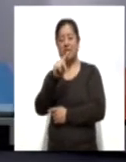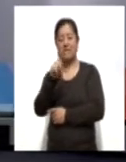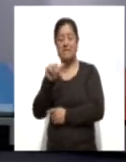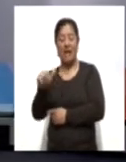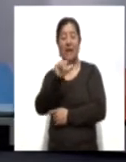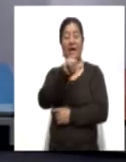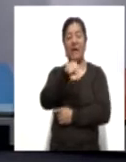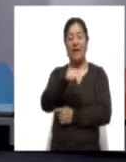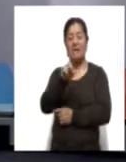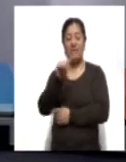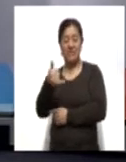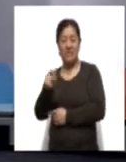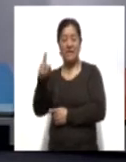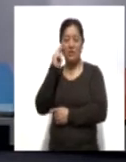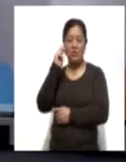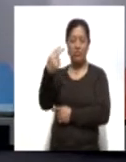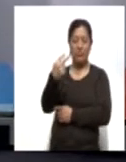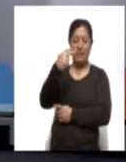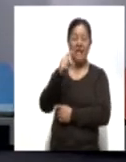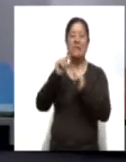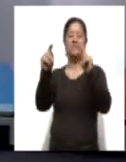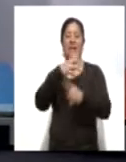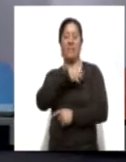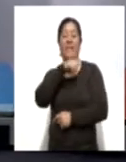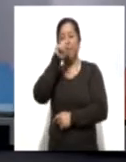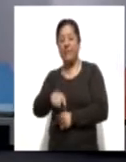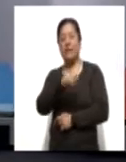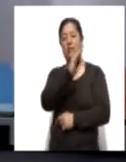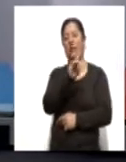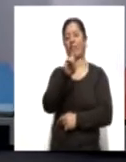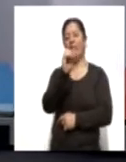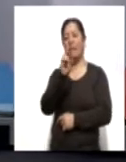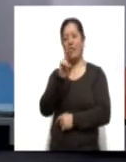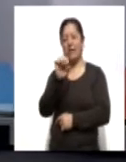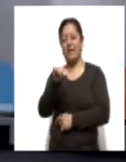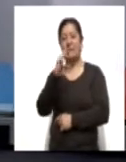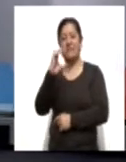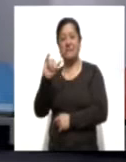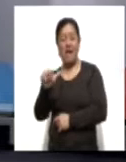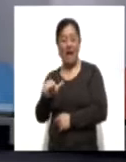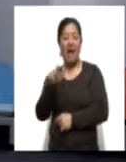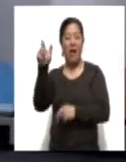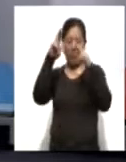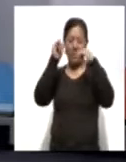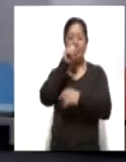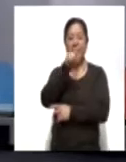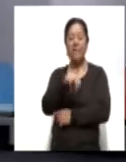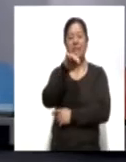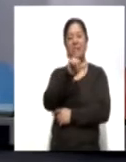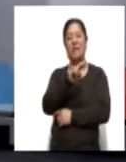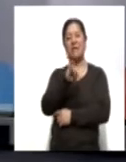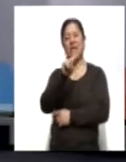viéndonos desde Tlaxcala Capital. También para Florencia que nos ve desde Guamantla y también para Maritza Vásquez. Saludos para todos